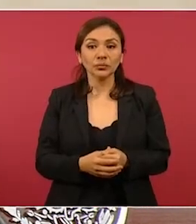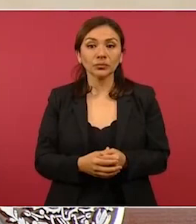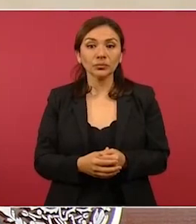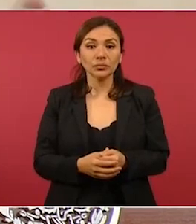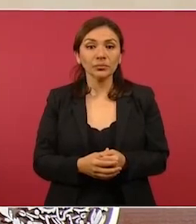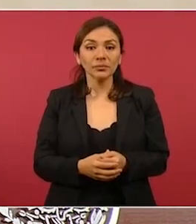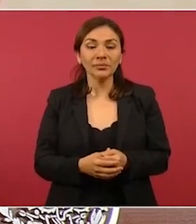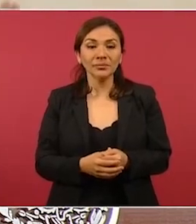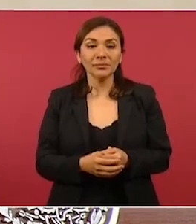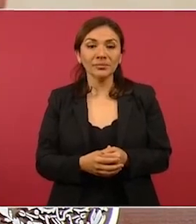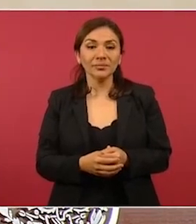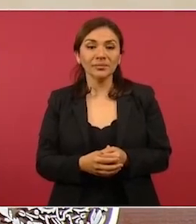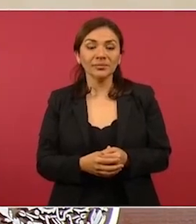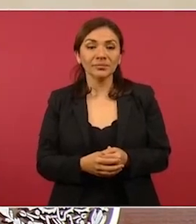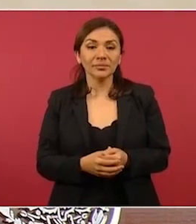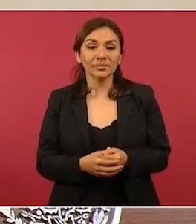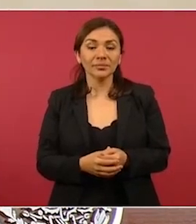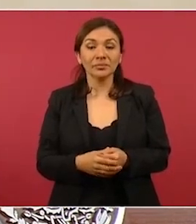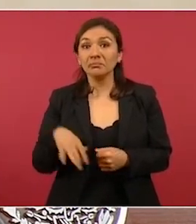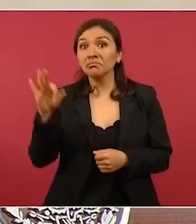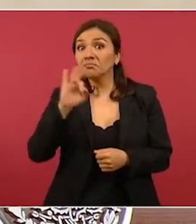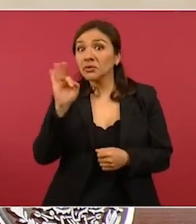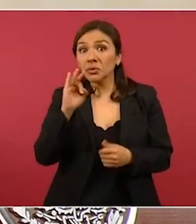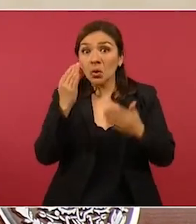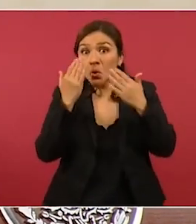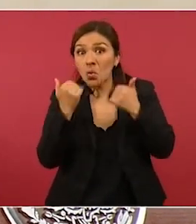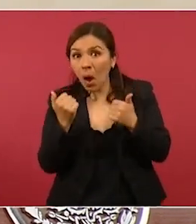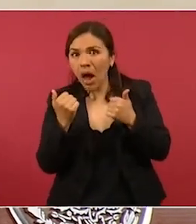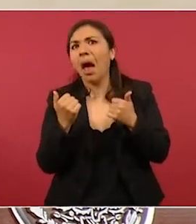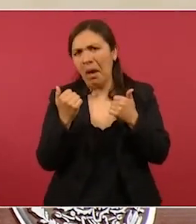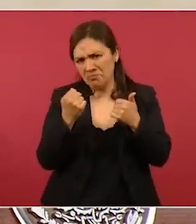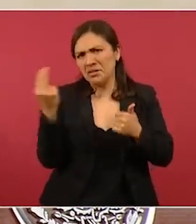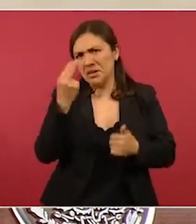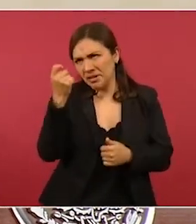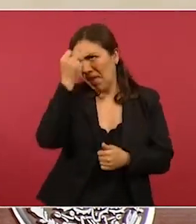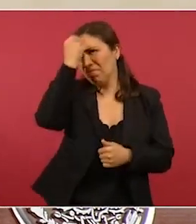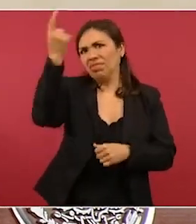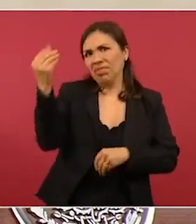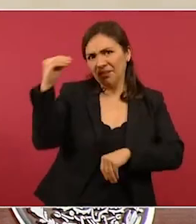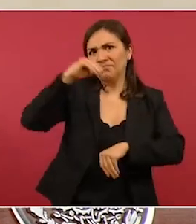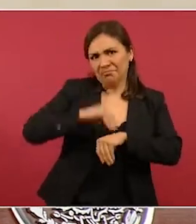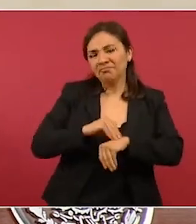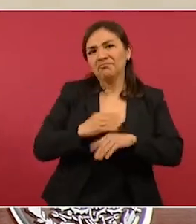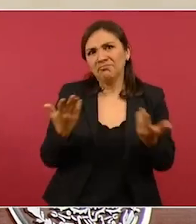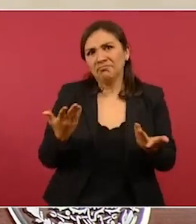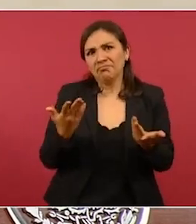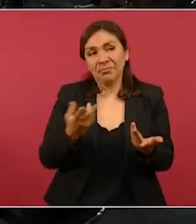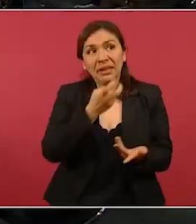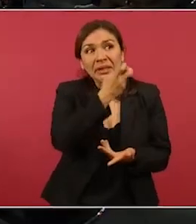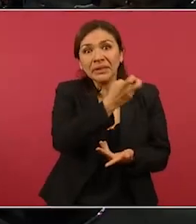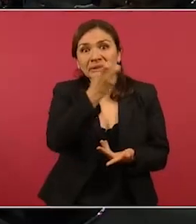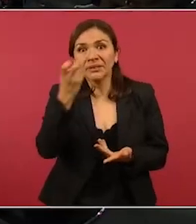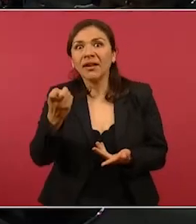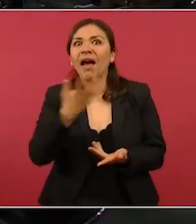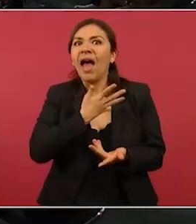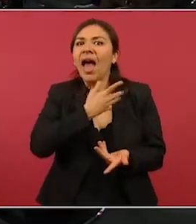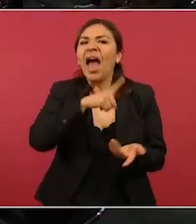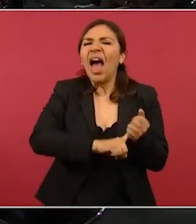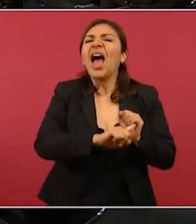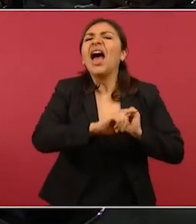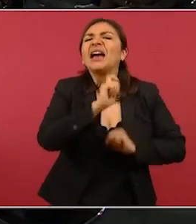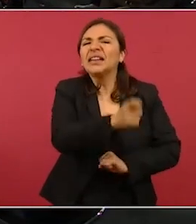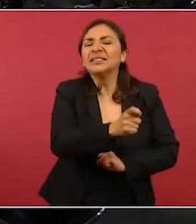Si no existen, pues habría que inventarlos, porque esos nada más hacen travesuras,